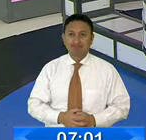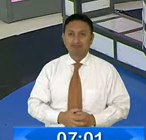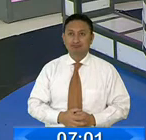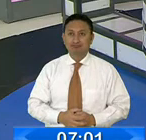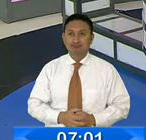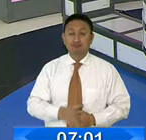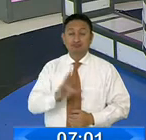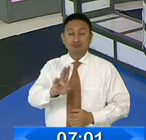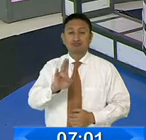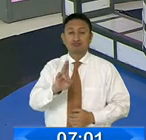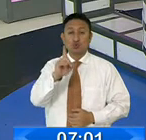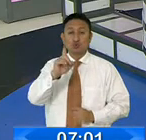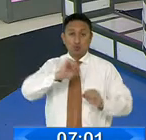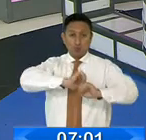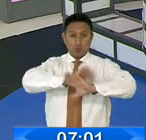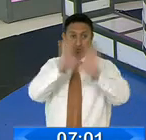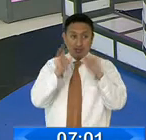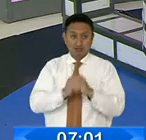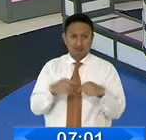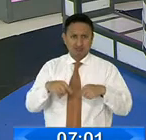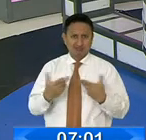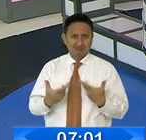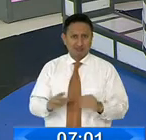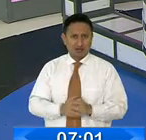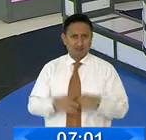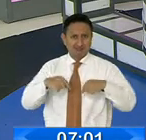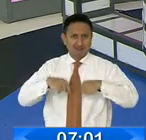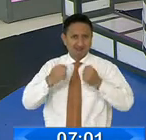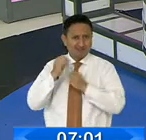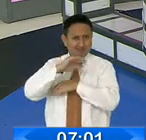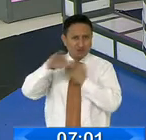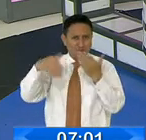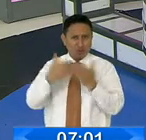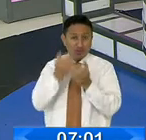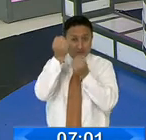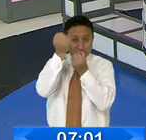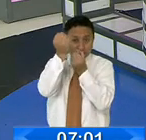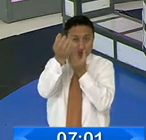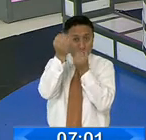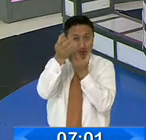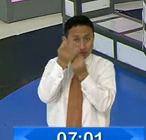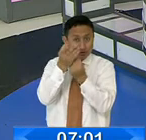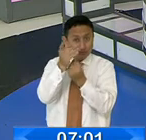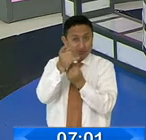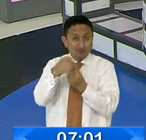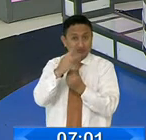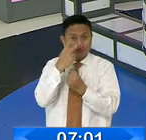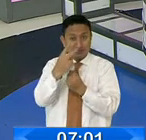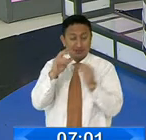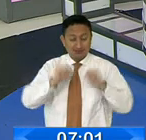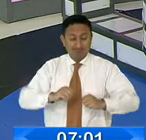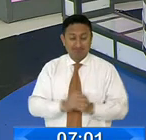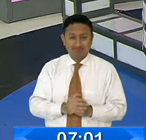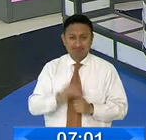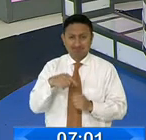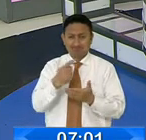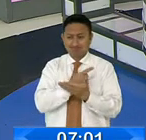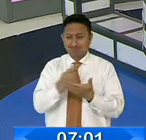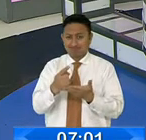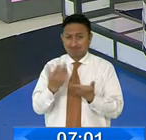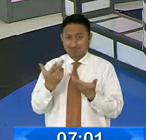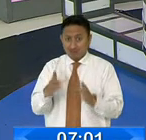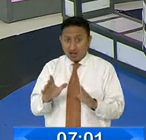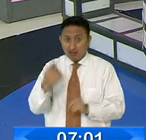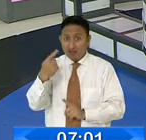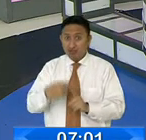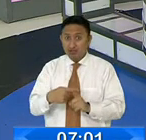Siete y una de la mañana y estamos listos y dispuestos para llevarle toda la información hasta sus hogares se acaba la semana y se acaba también el